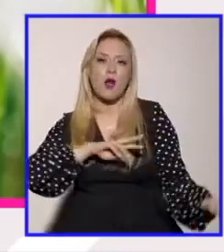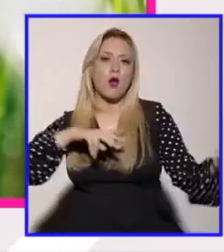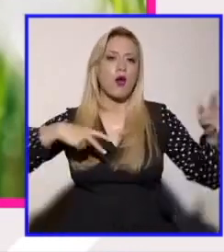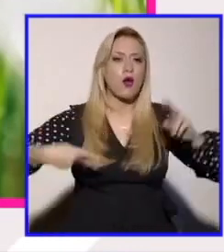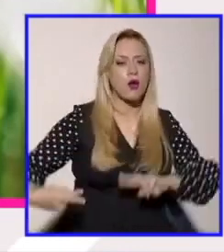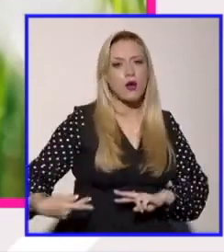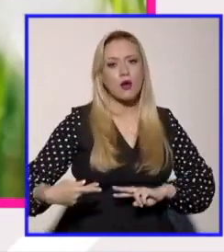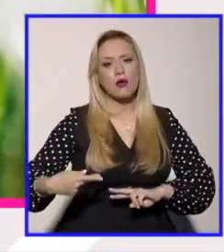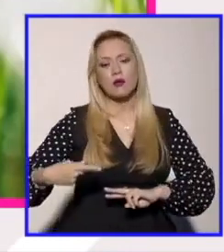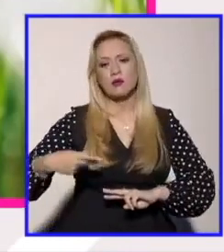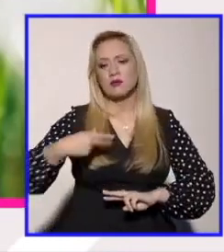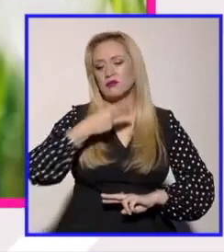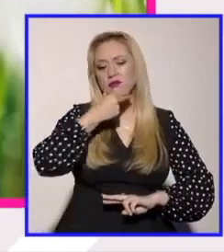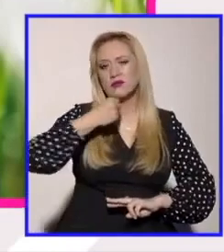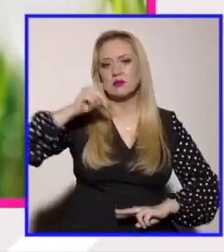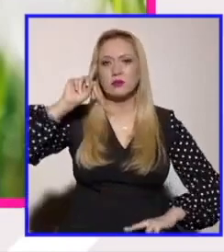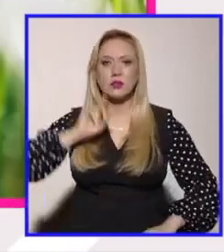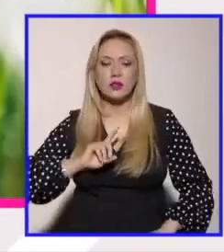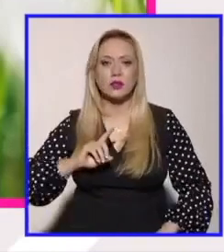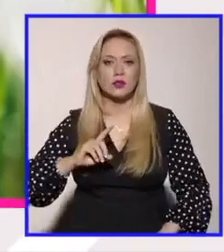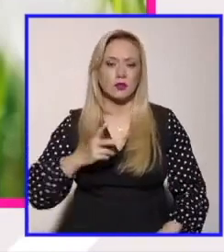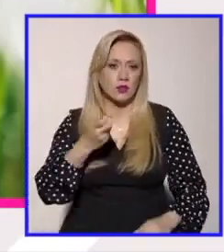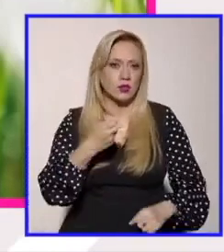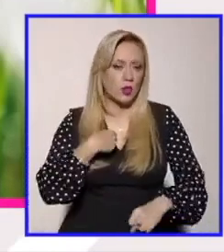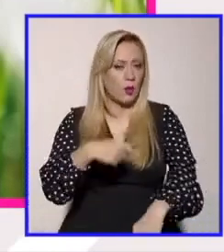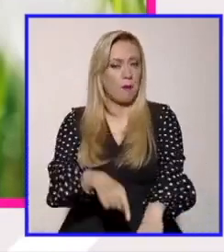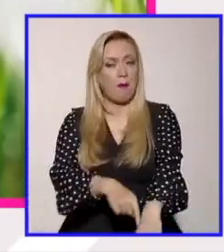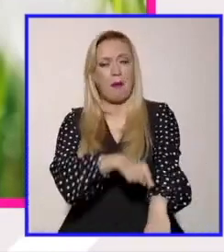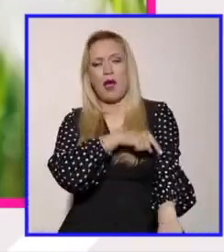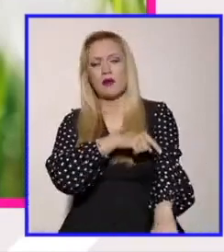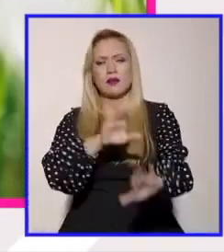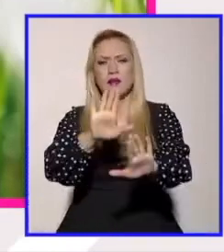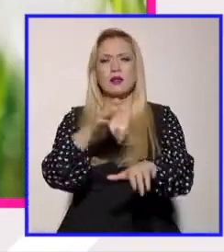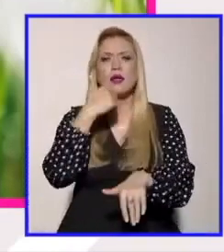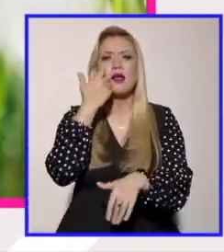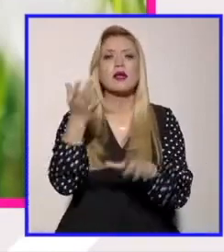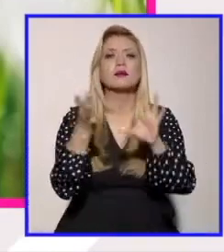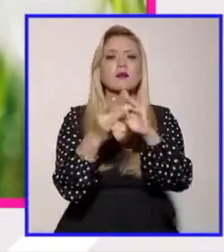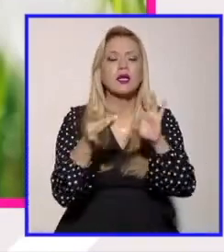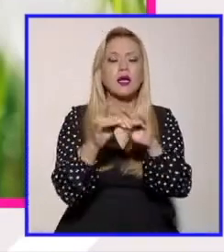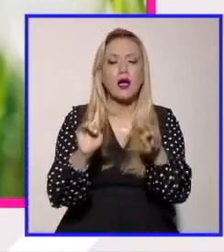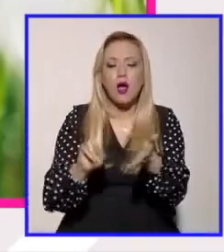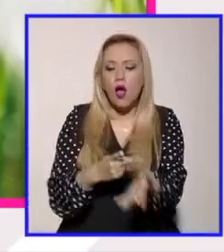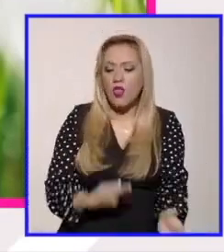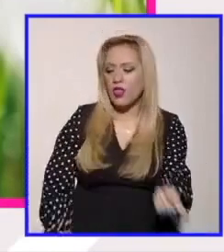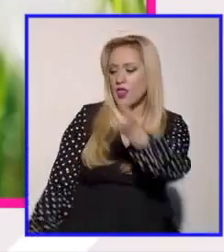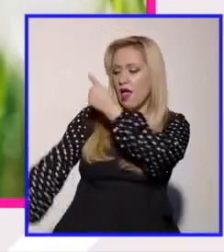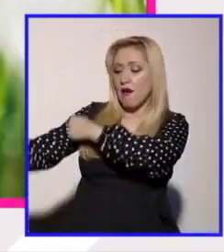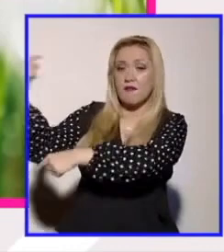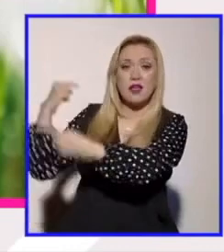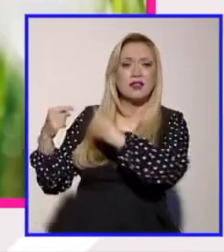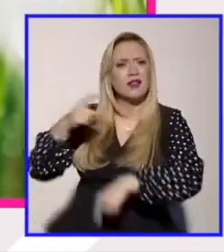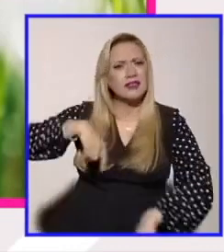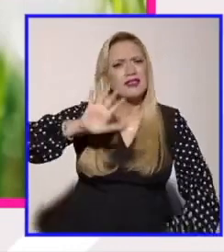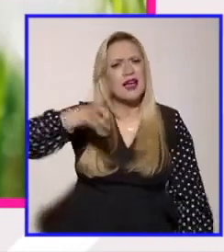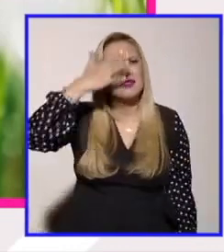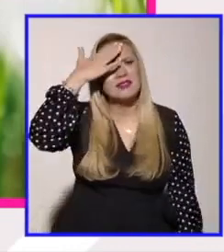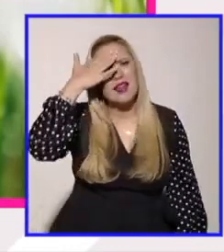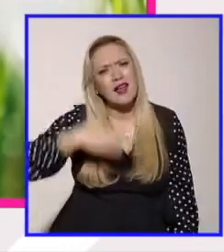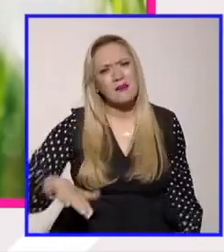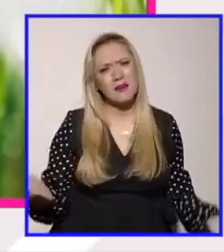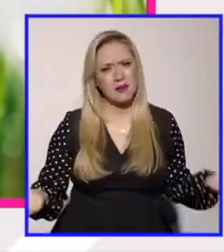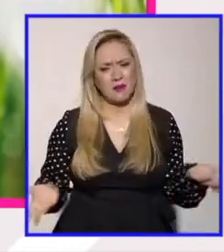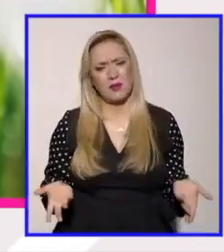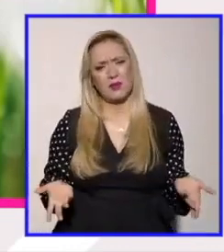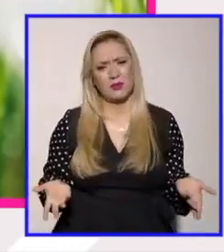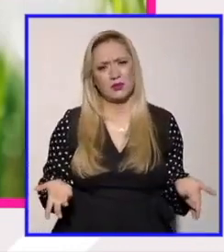yo sí diría que estamos viendo un retroceso en términos de cosas que ya sabíamos sabíamos que las violencias